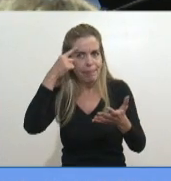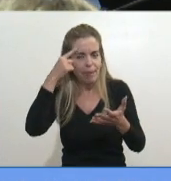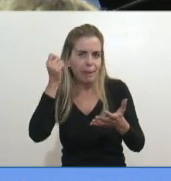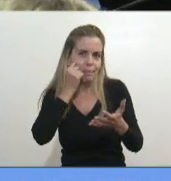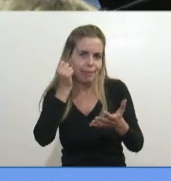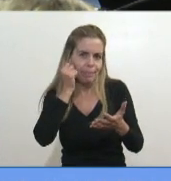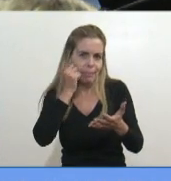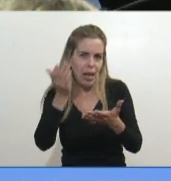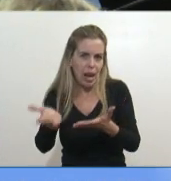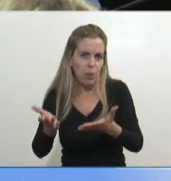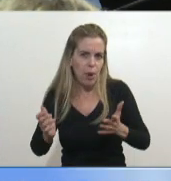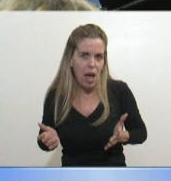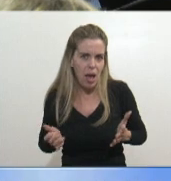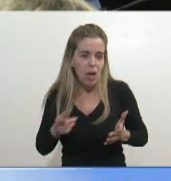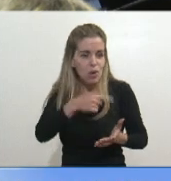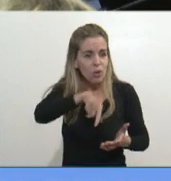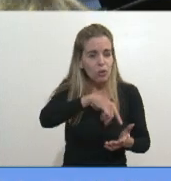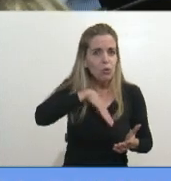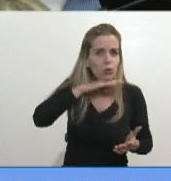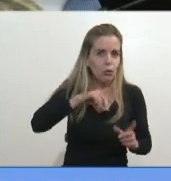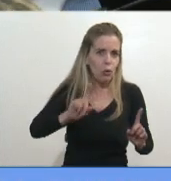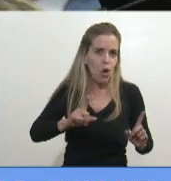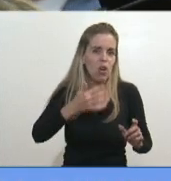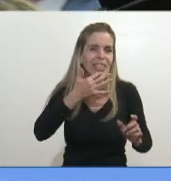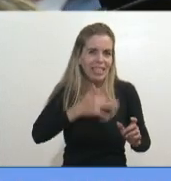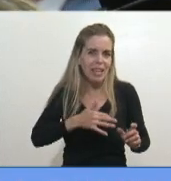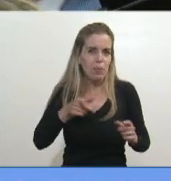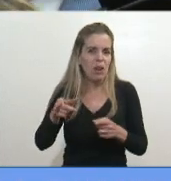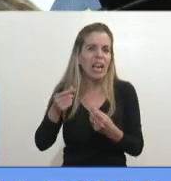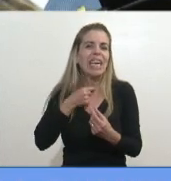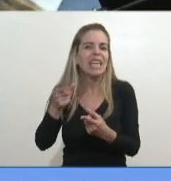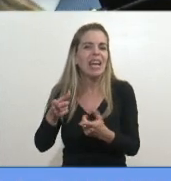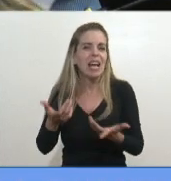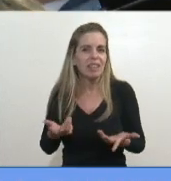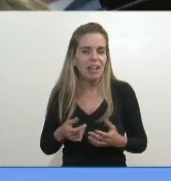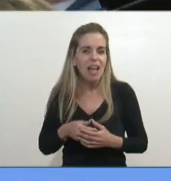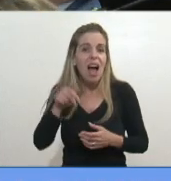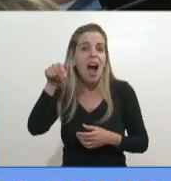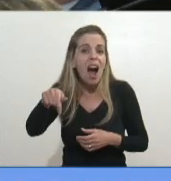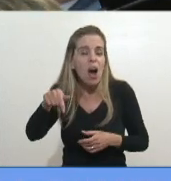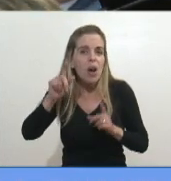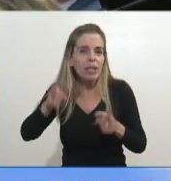no tan así, porque no somos tan estúpidos, como para no entender lo que estaban haciendo, y ahora se ponen a todos.